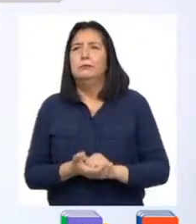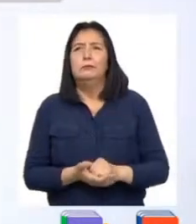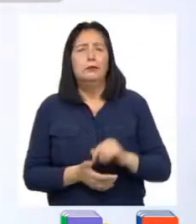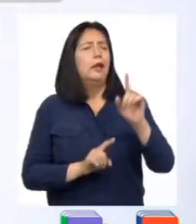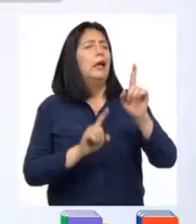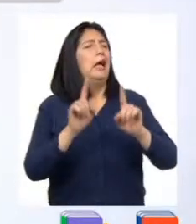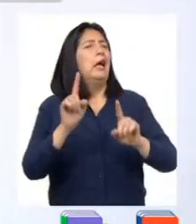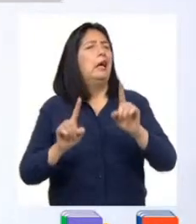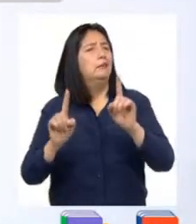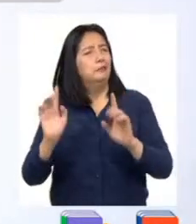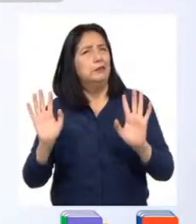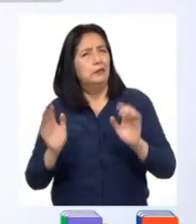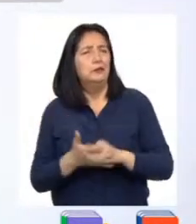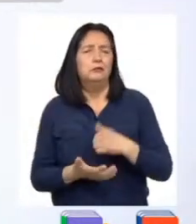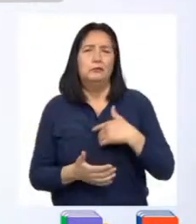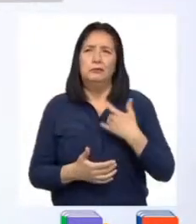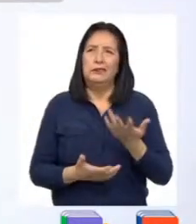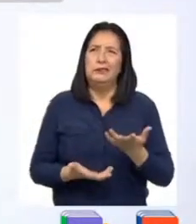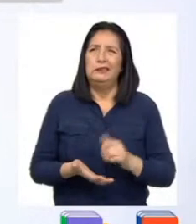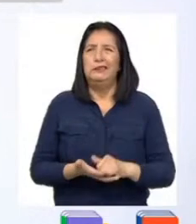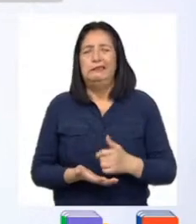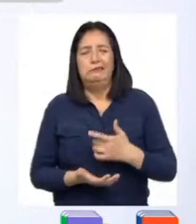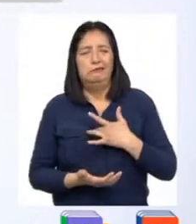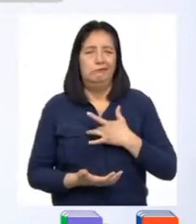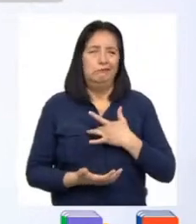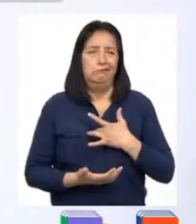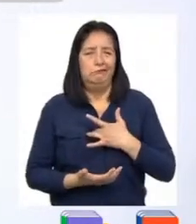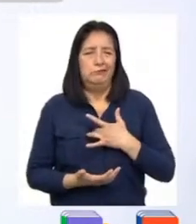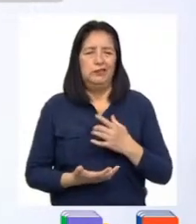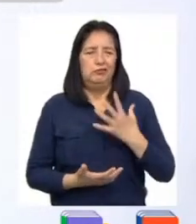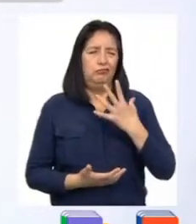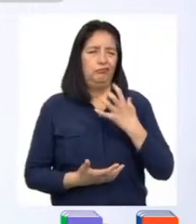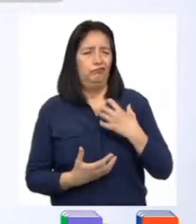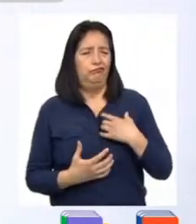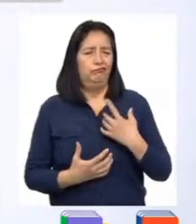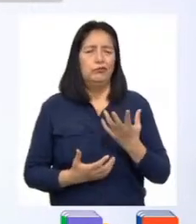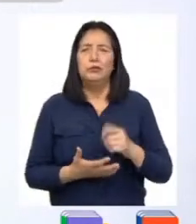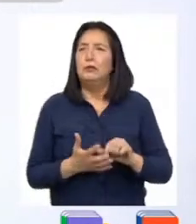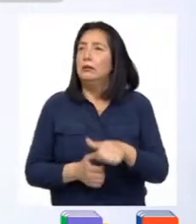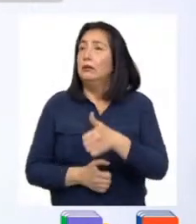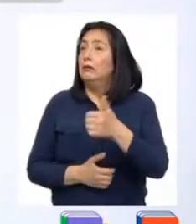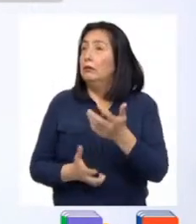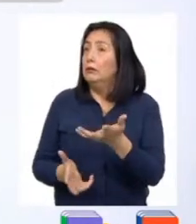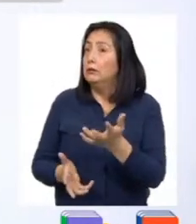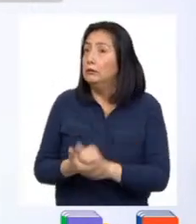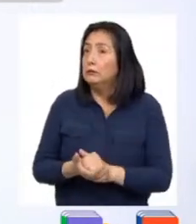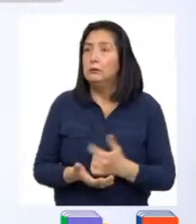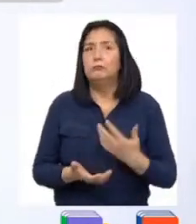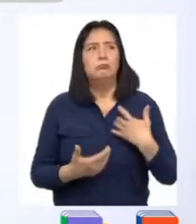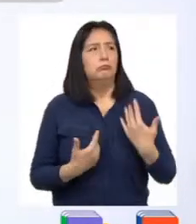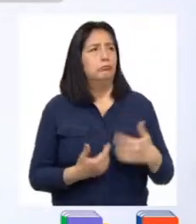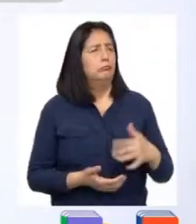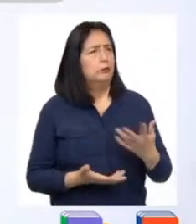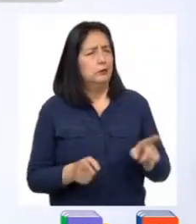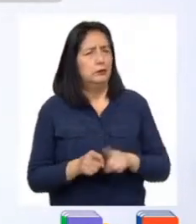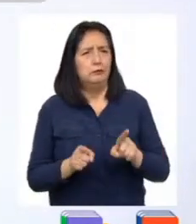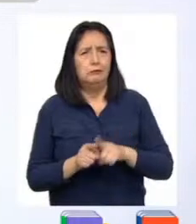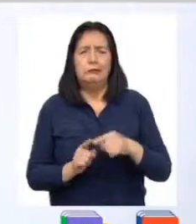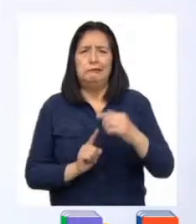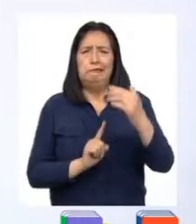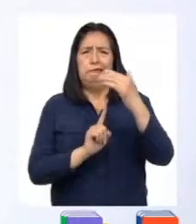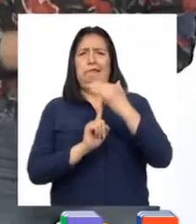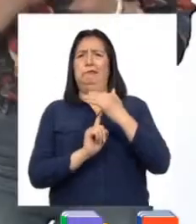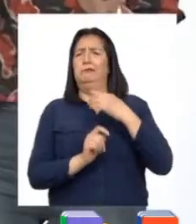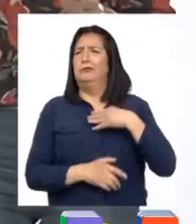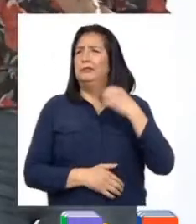veces puede generarnos un poco de incomodidad o molestia, pero en otras ocasiones puede incluso vulnerar nuestros